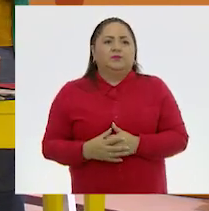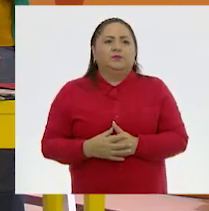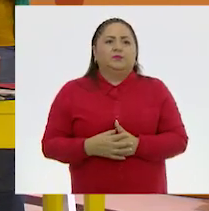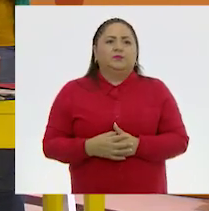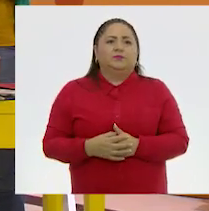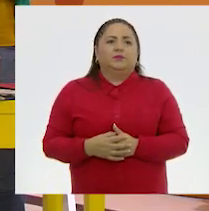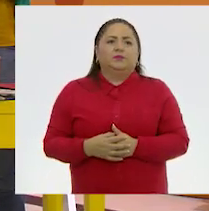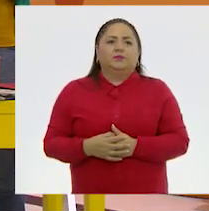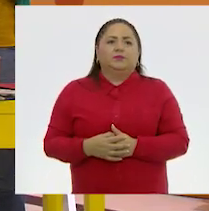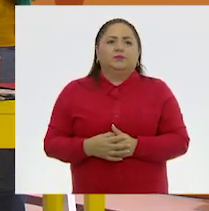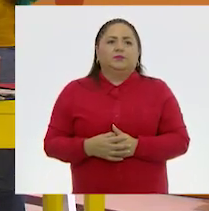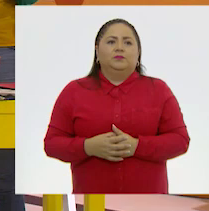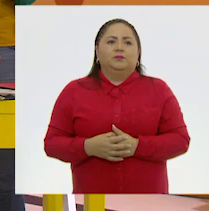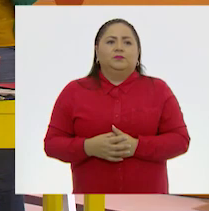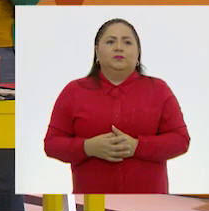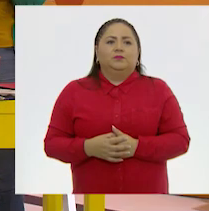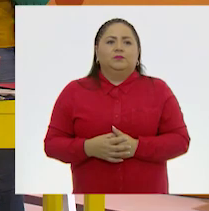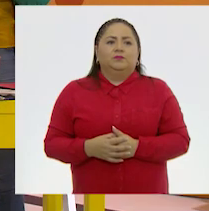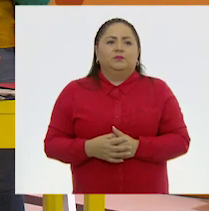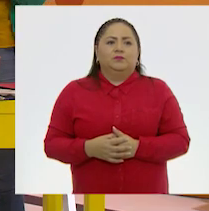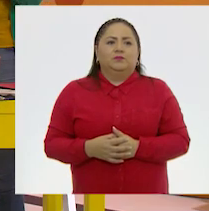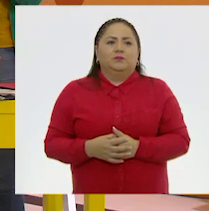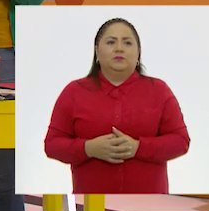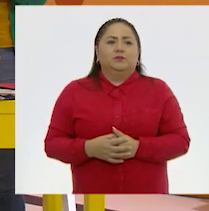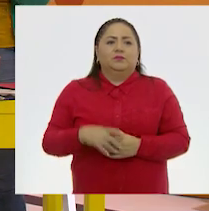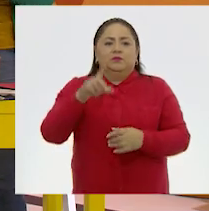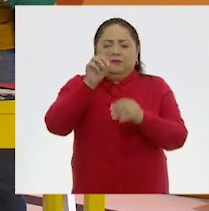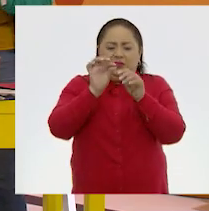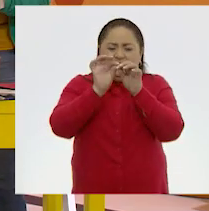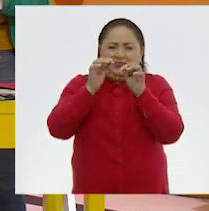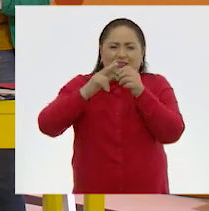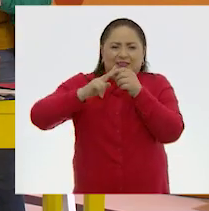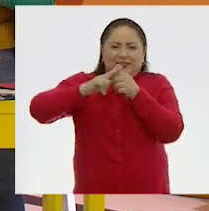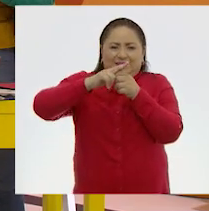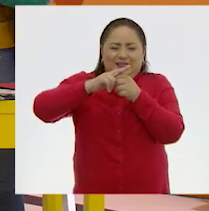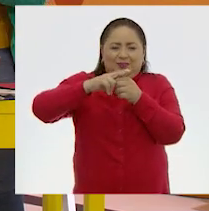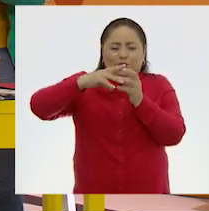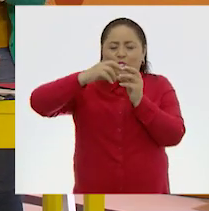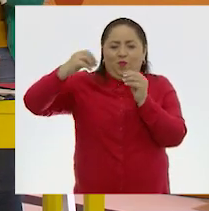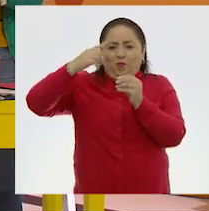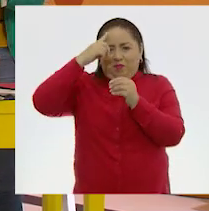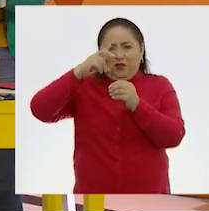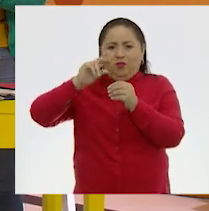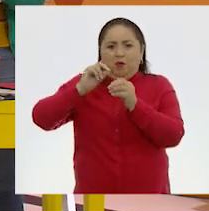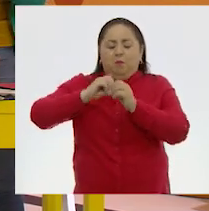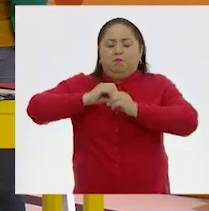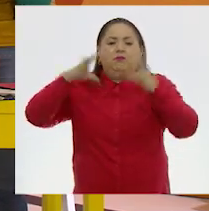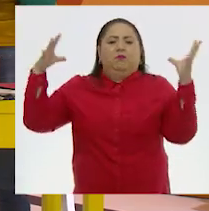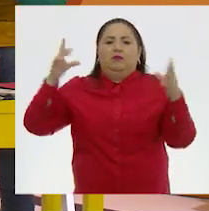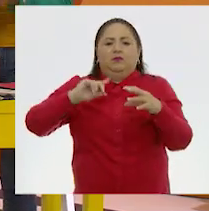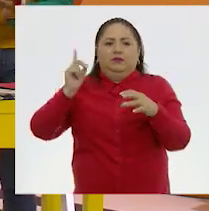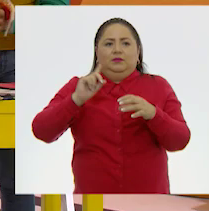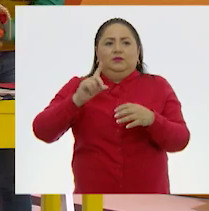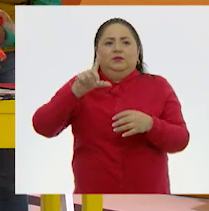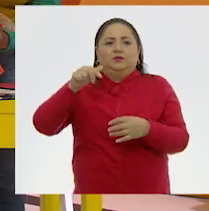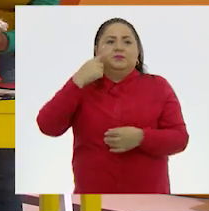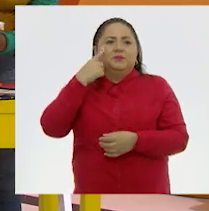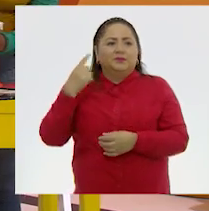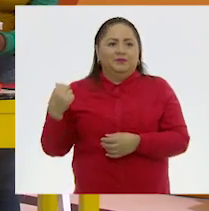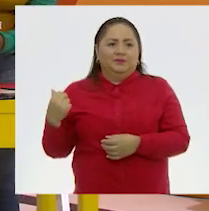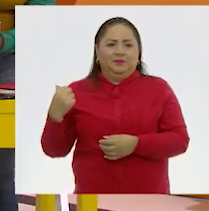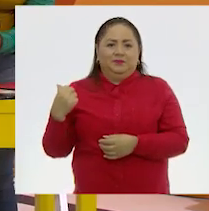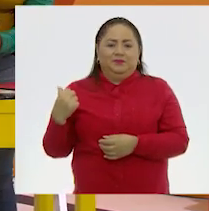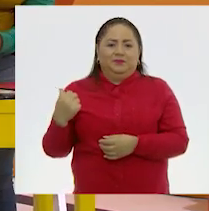Para abajo. Ah, Háganles un hoyito chiquitito para que esto no explote y lo van a